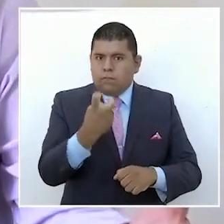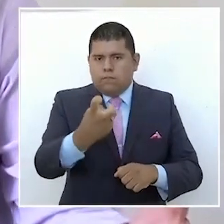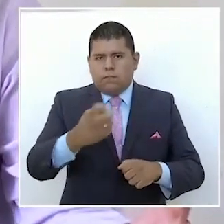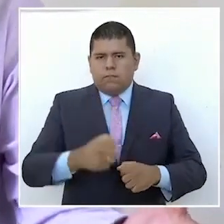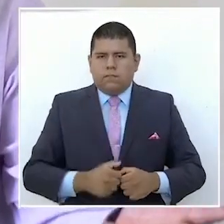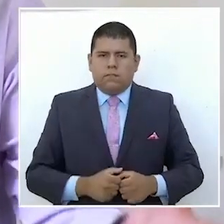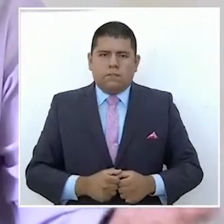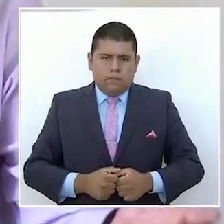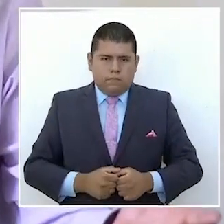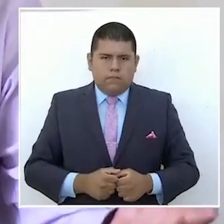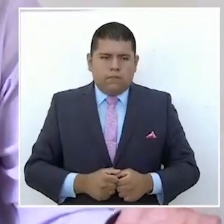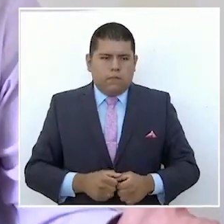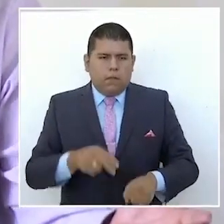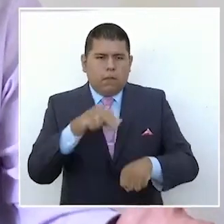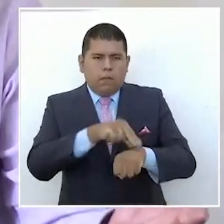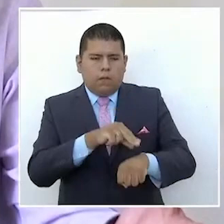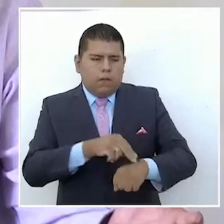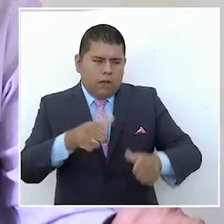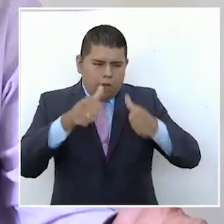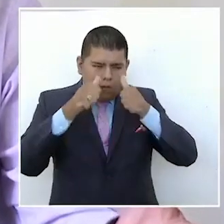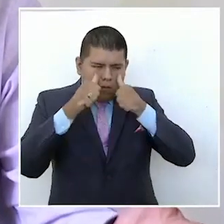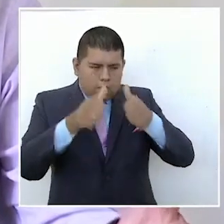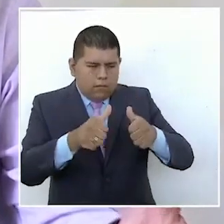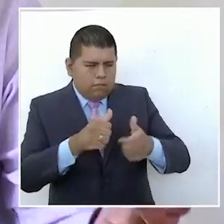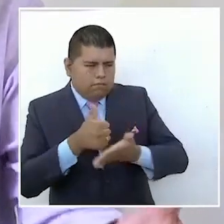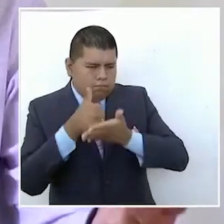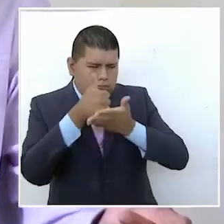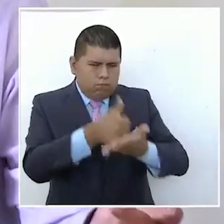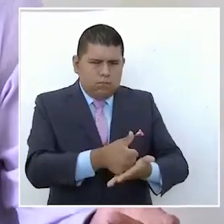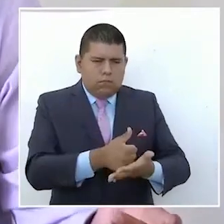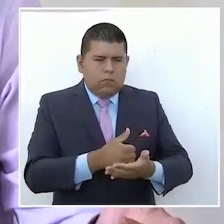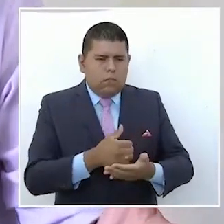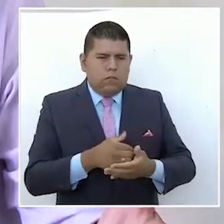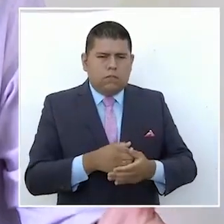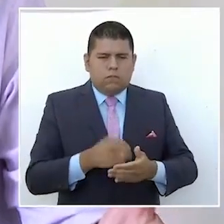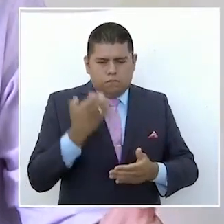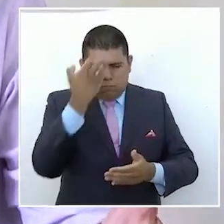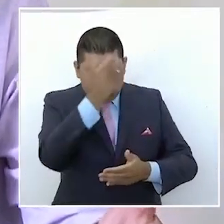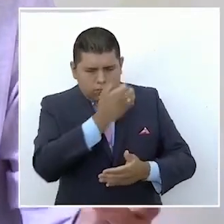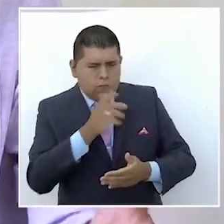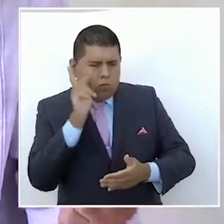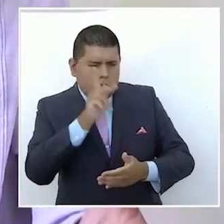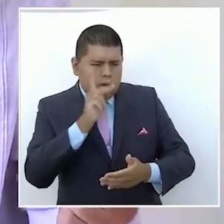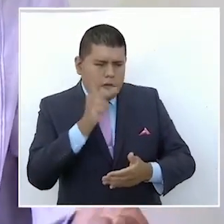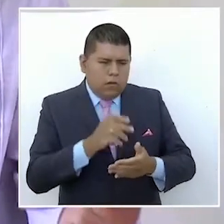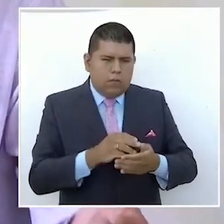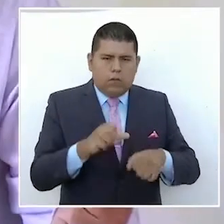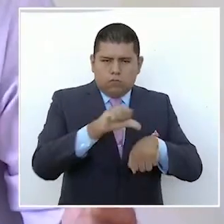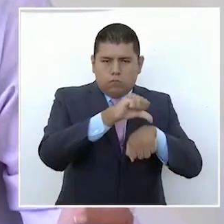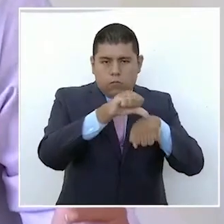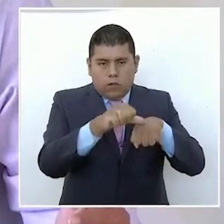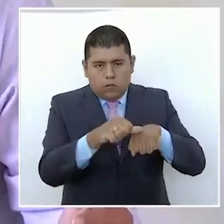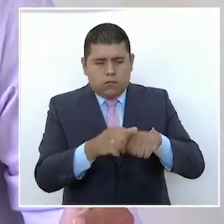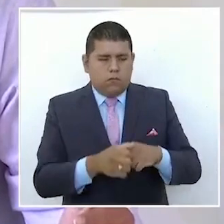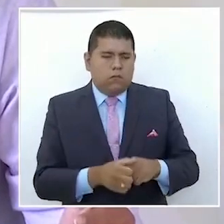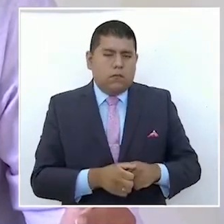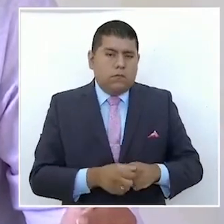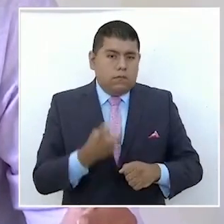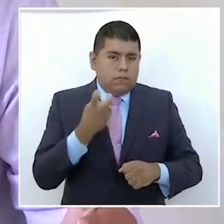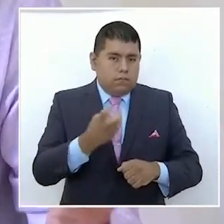es atención médica, estudios, intervenciones quirúrgicas,